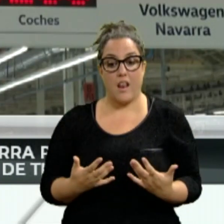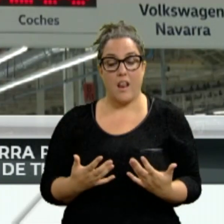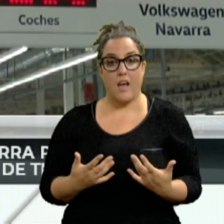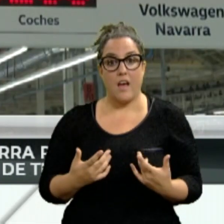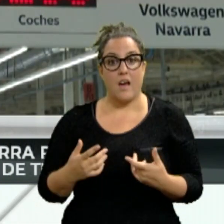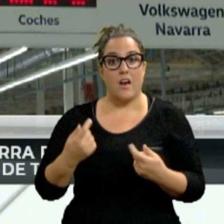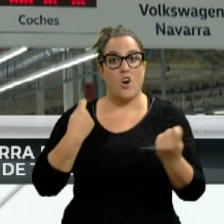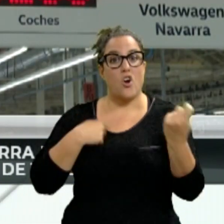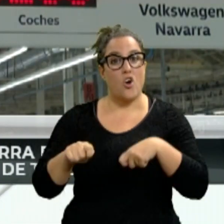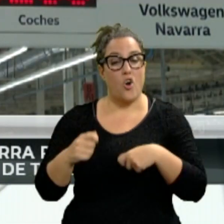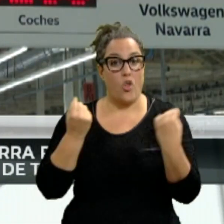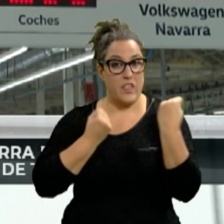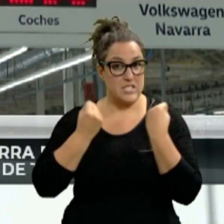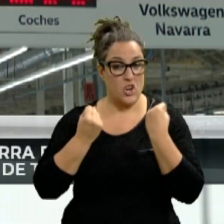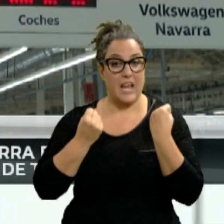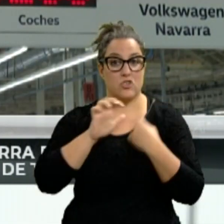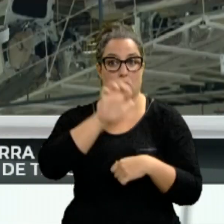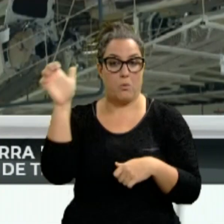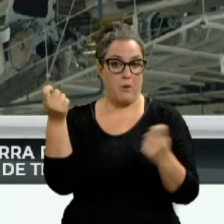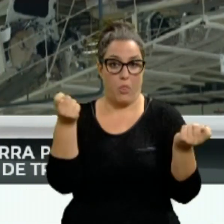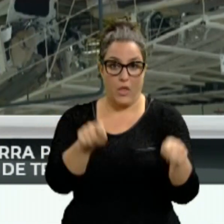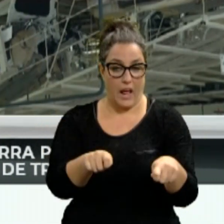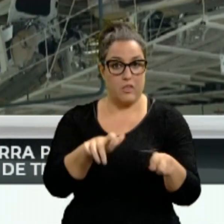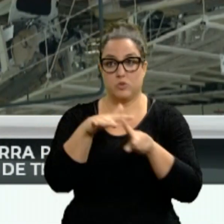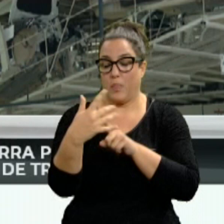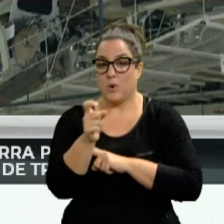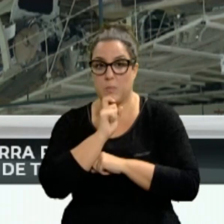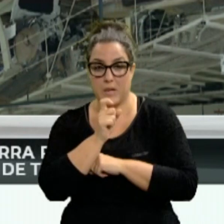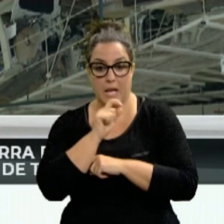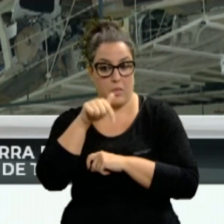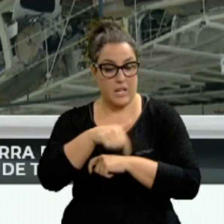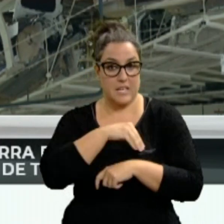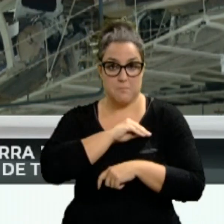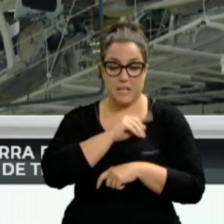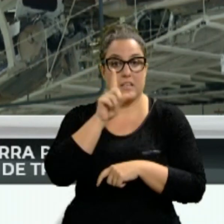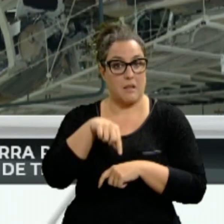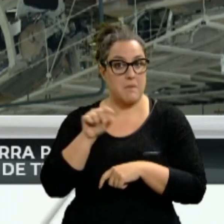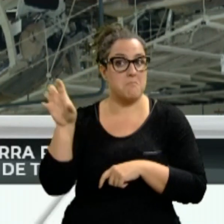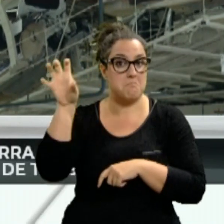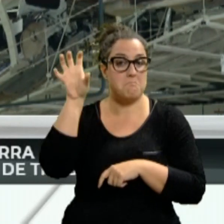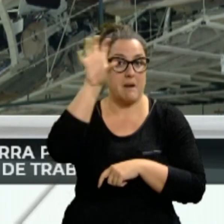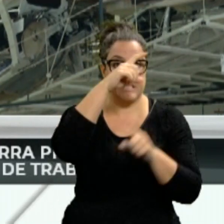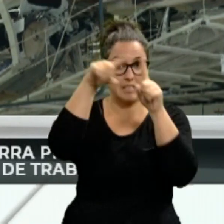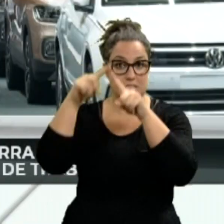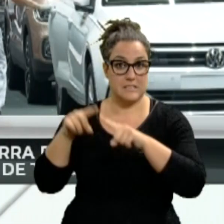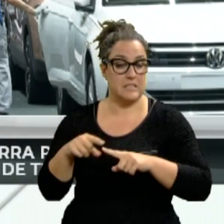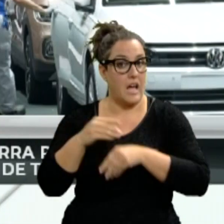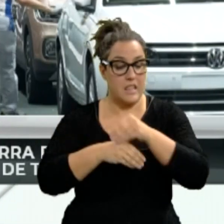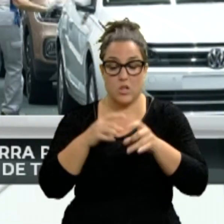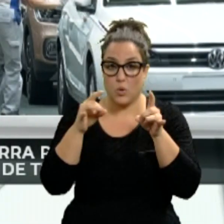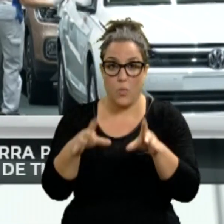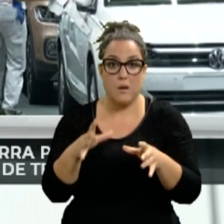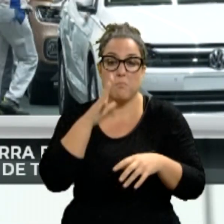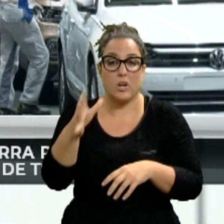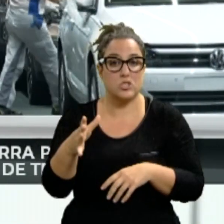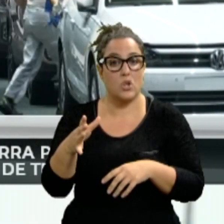europeos están cerrados y que la situación es complicada. Lo mismo que estamos viendo aquí. Lo están padeciendo los diferentes países. Así que, como digo, es el único